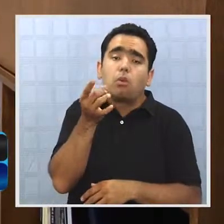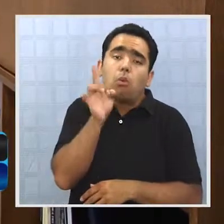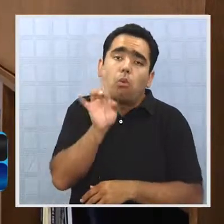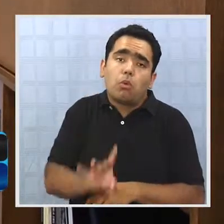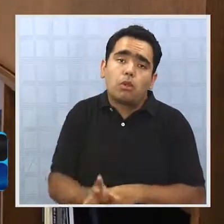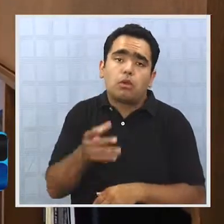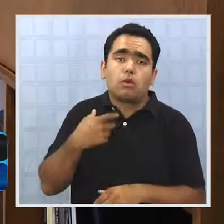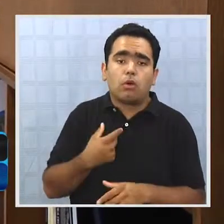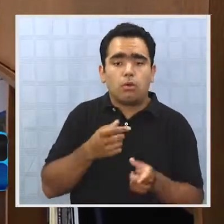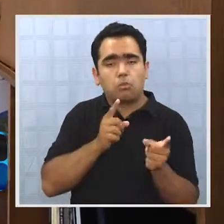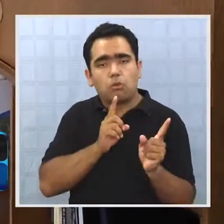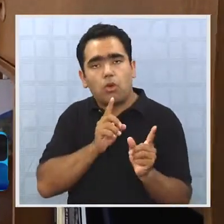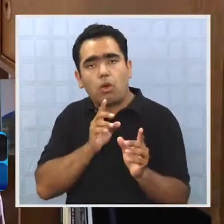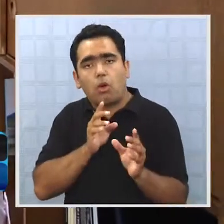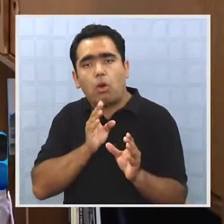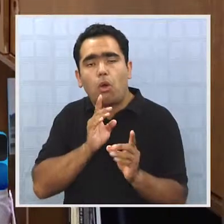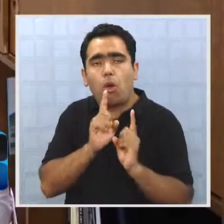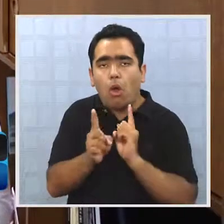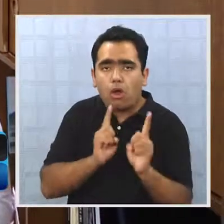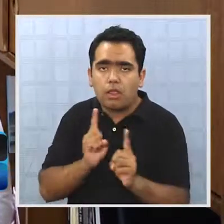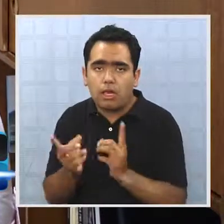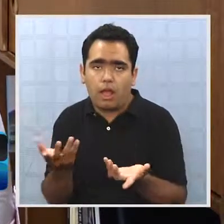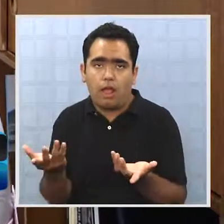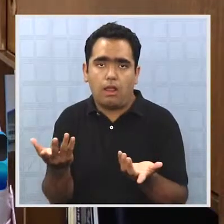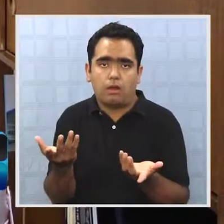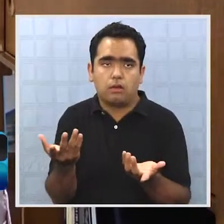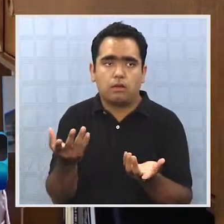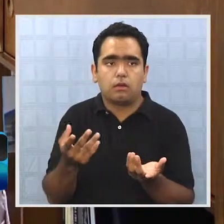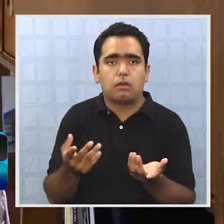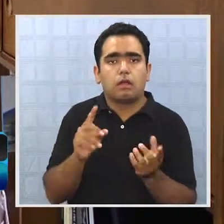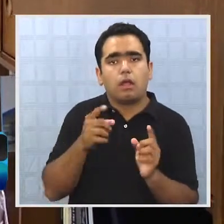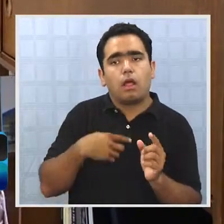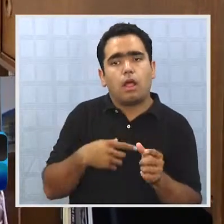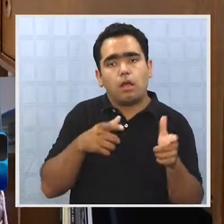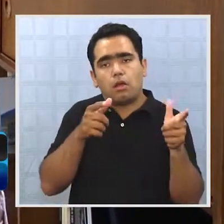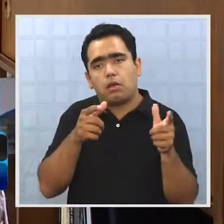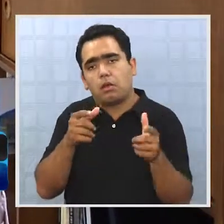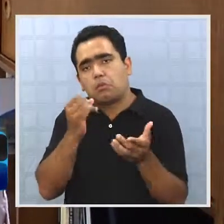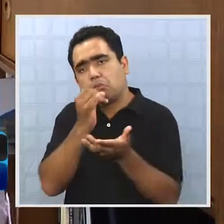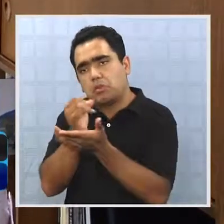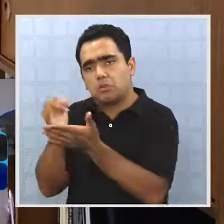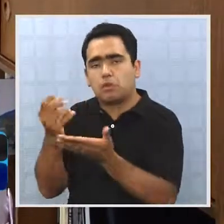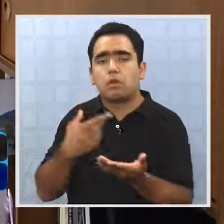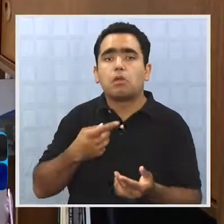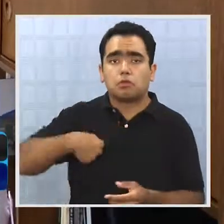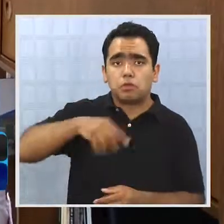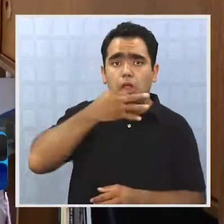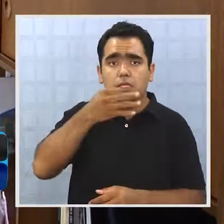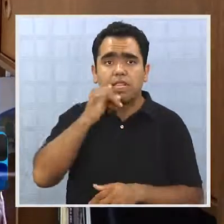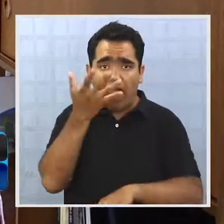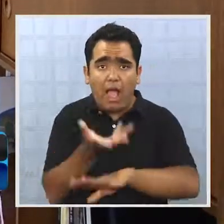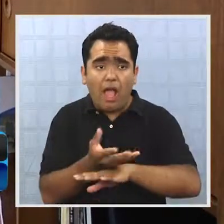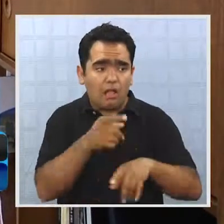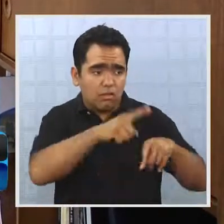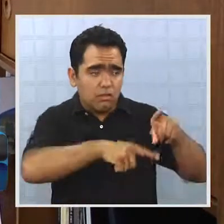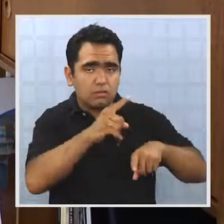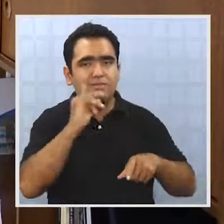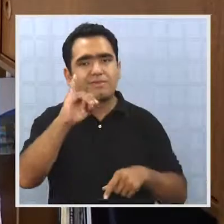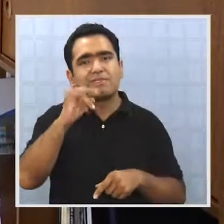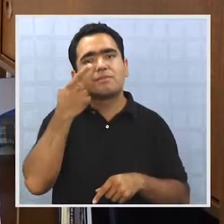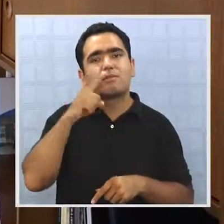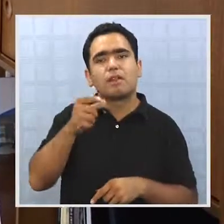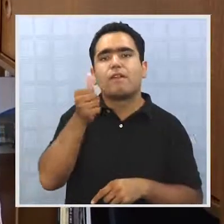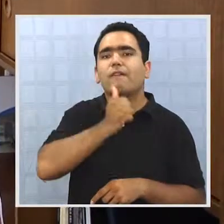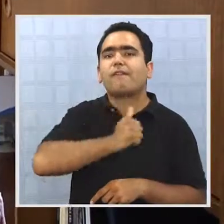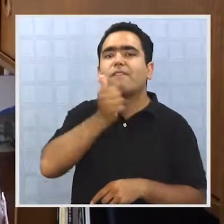con las distintas entidades. No sacamos nada con señalar que tenemos terreno, porque efectivamente lo tenemos, pero no